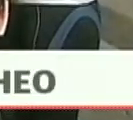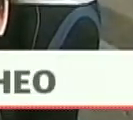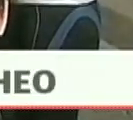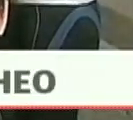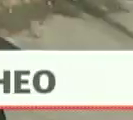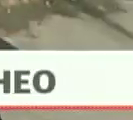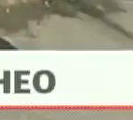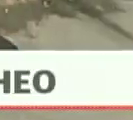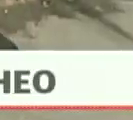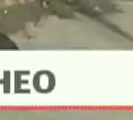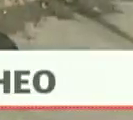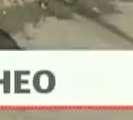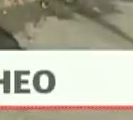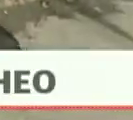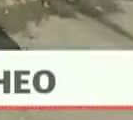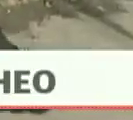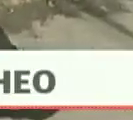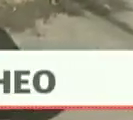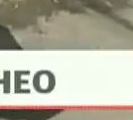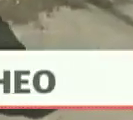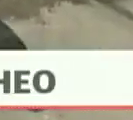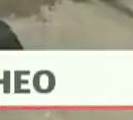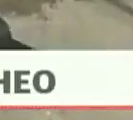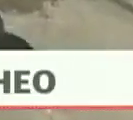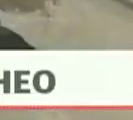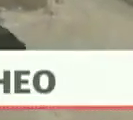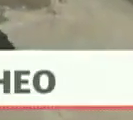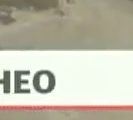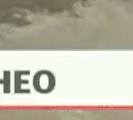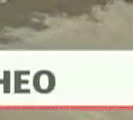cajigal del sector san andrés en la parroquia del valle